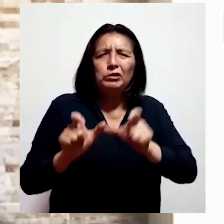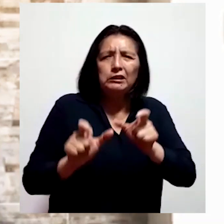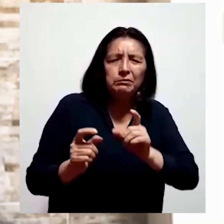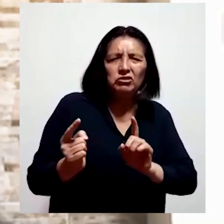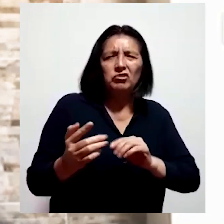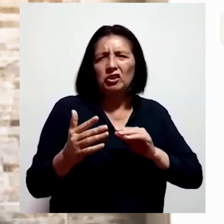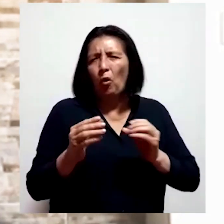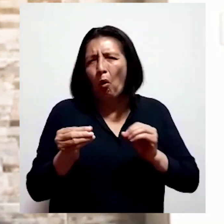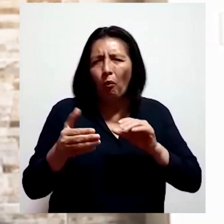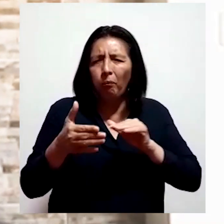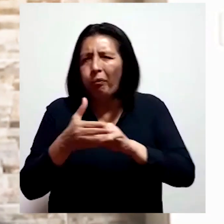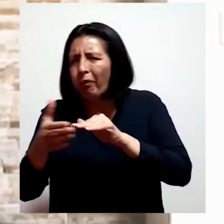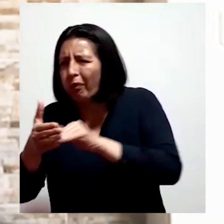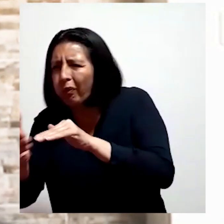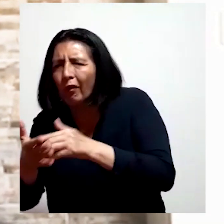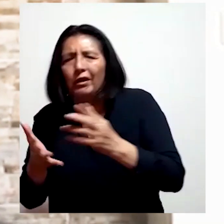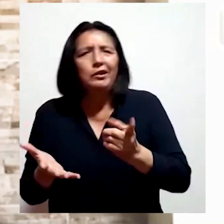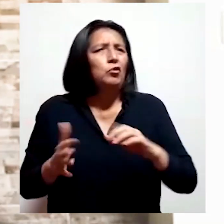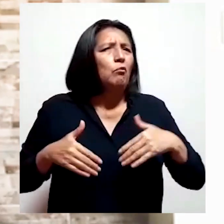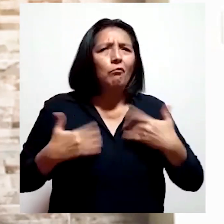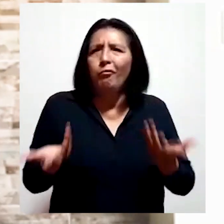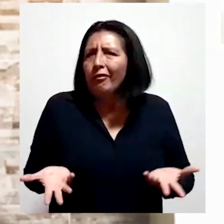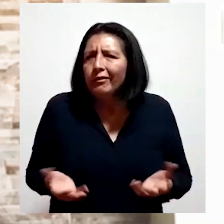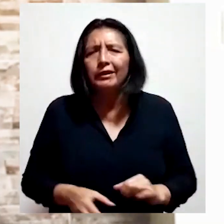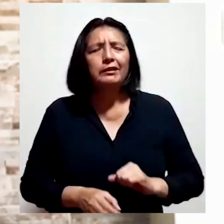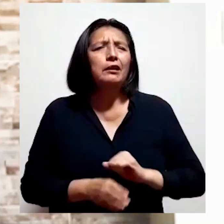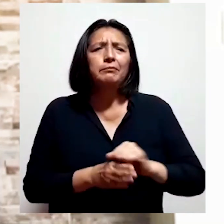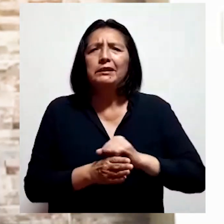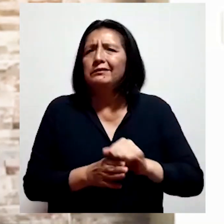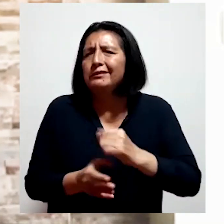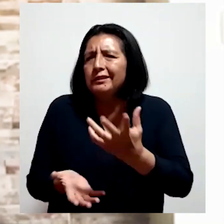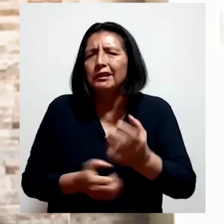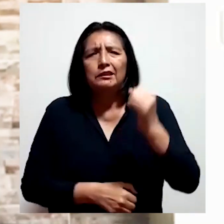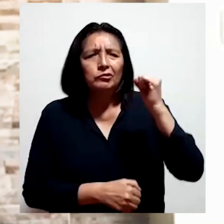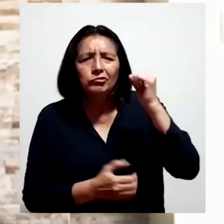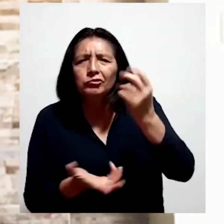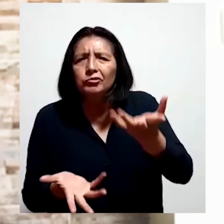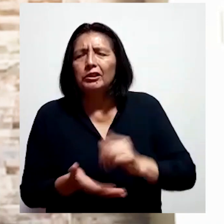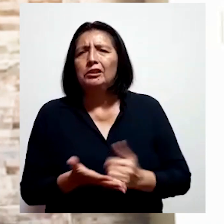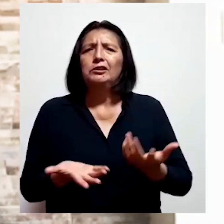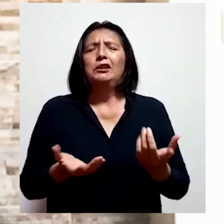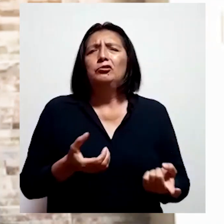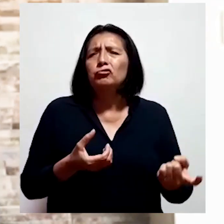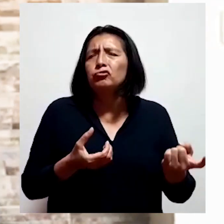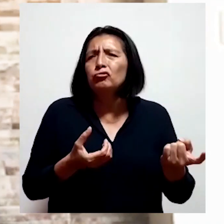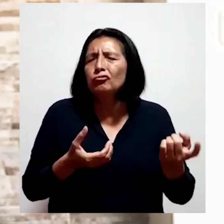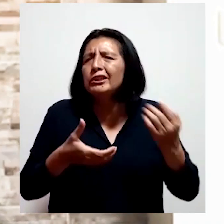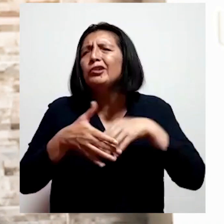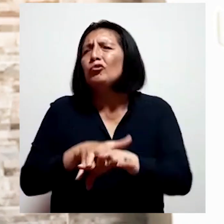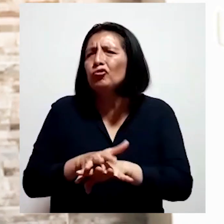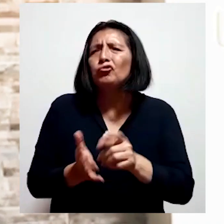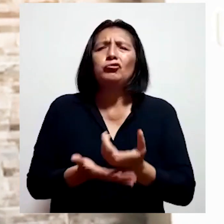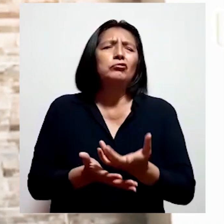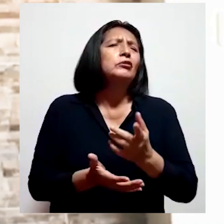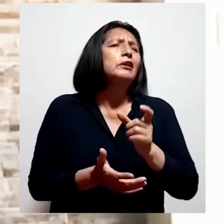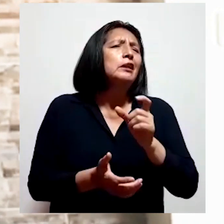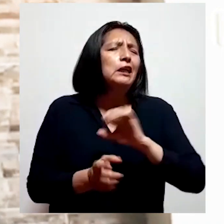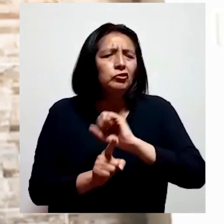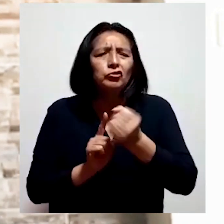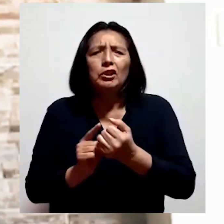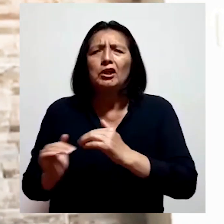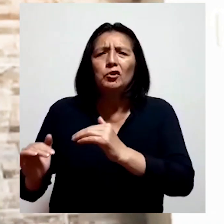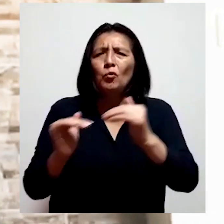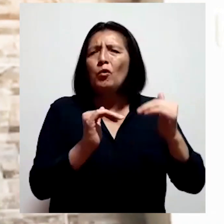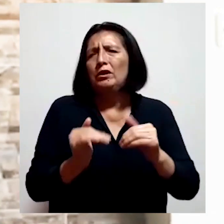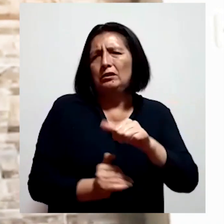actitudinales y del entorno, no ejerza o se vea impedida y el ejercicio de sus derechos y su inclusión plena en la sociedad en igualdad de